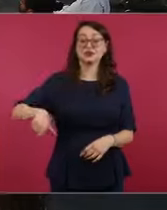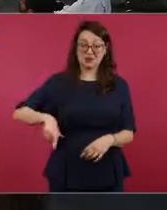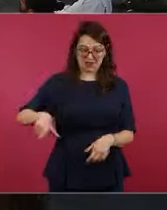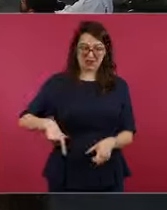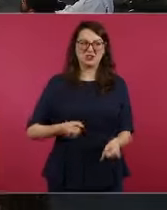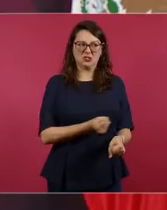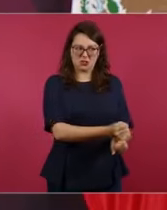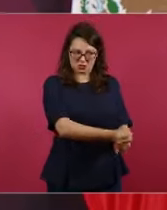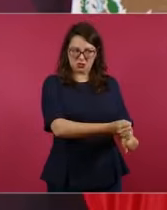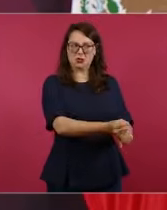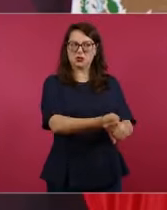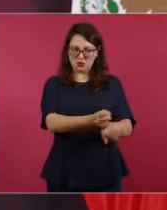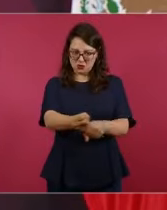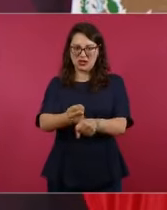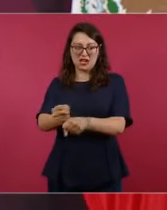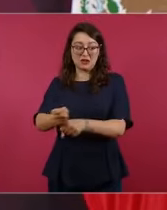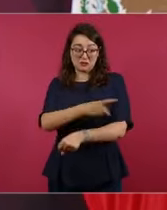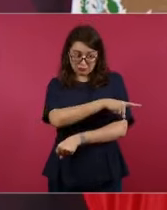callaban.